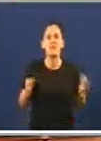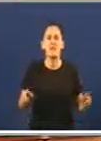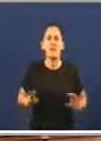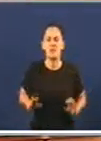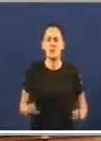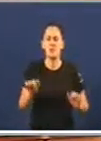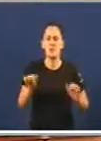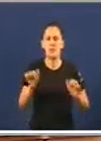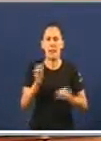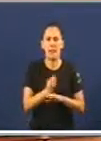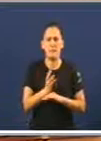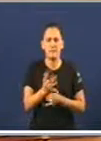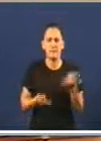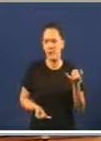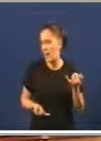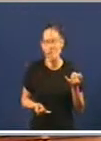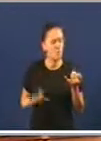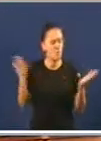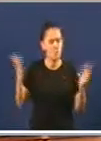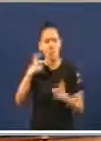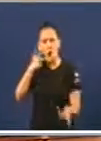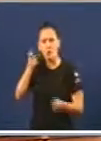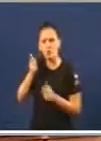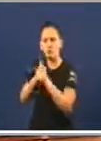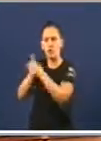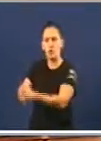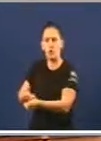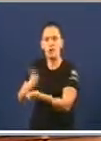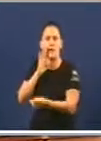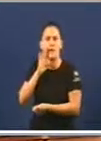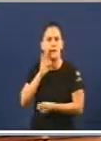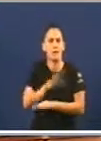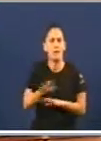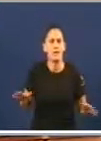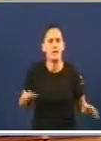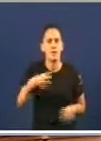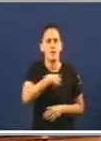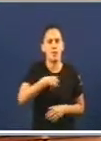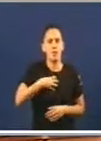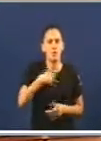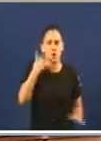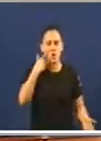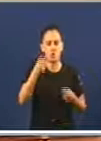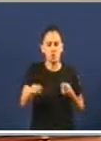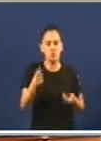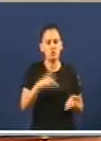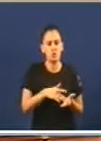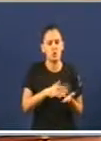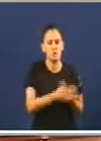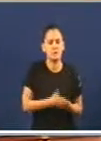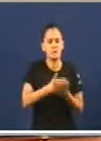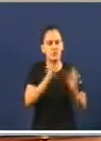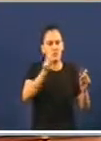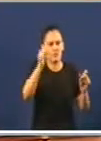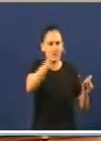parlamentario sin ningún tipo de control sobre ese impulso? A función de control ten sido estudada por diferentes profesores e